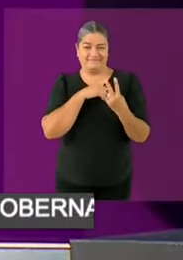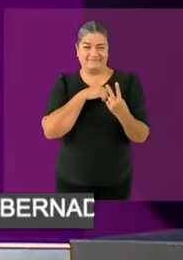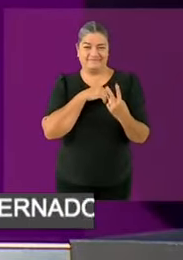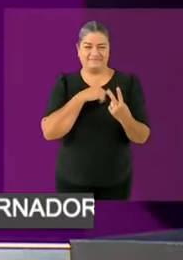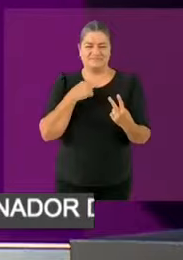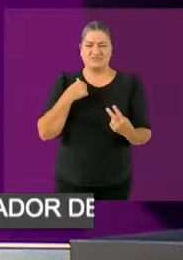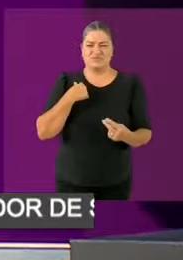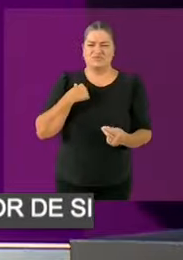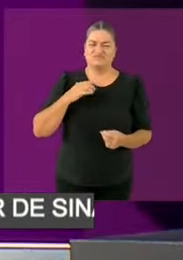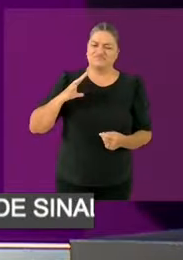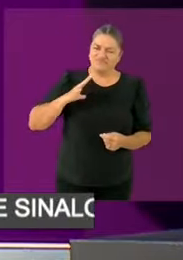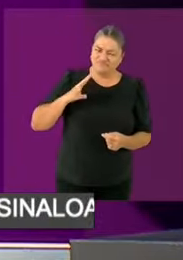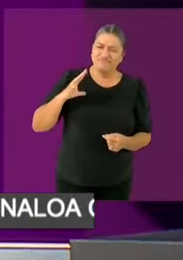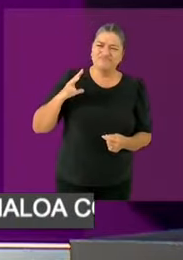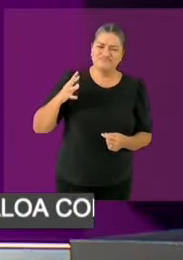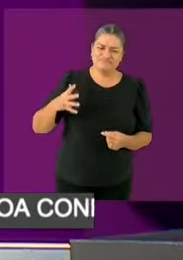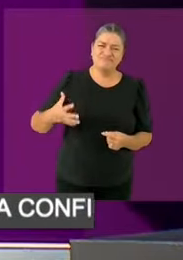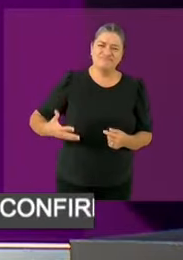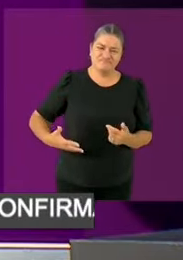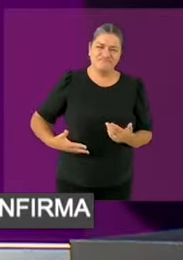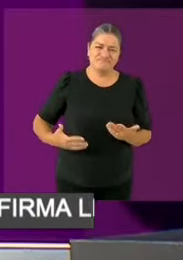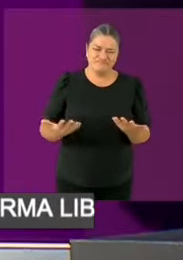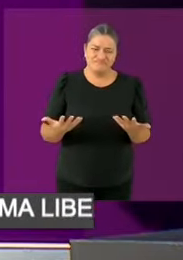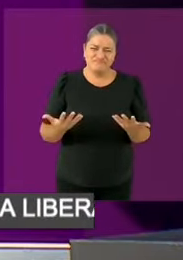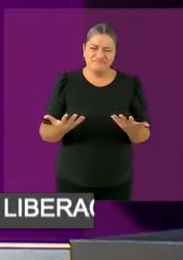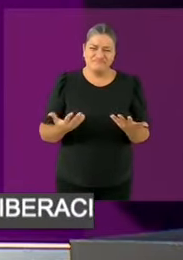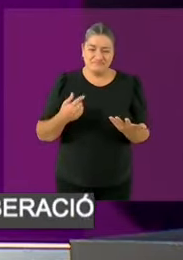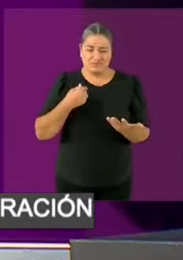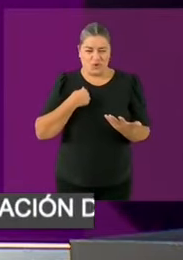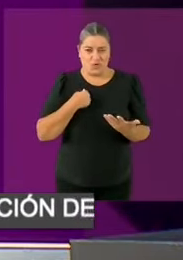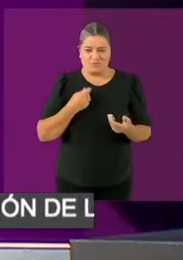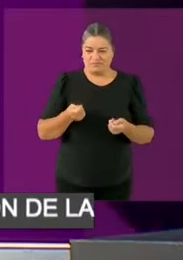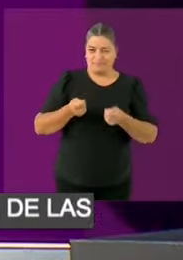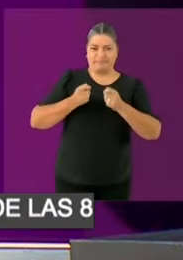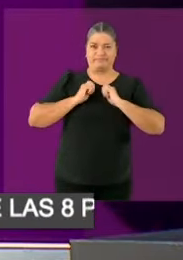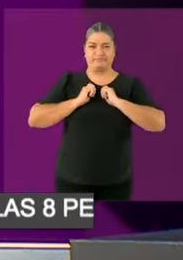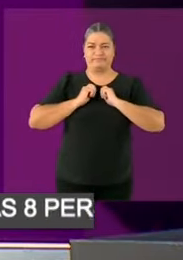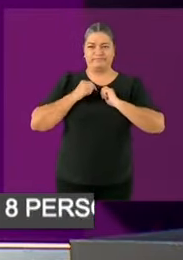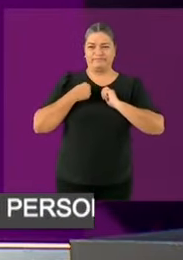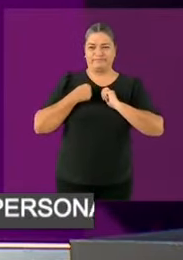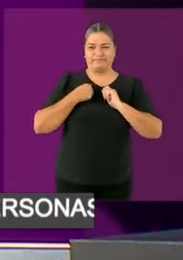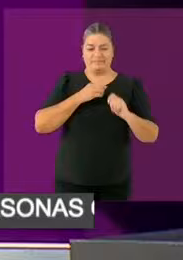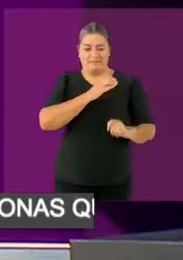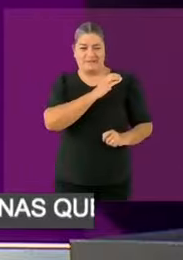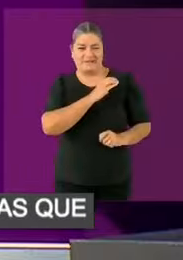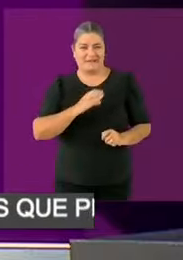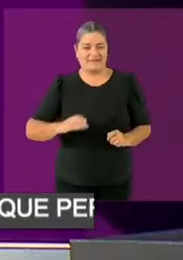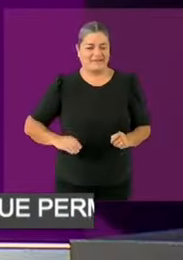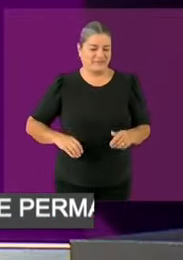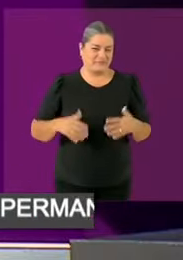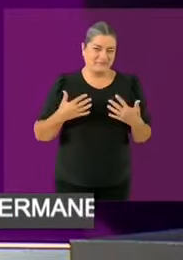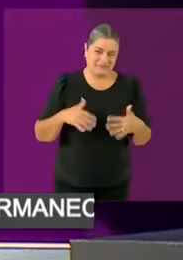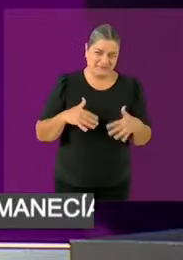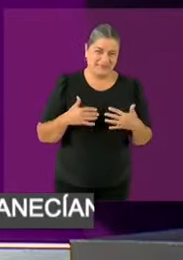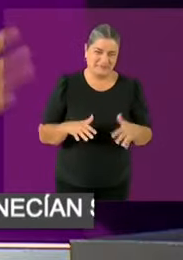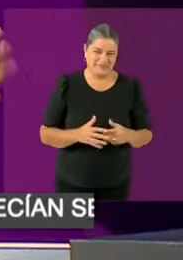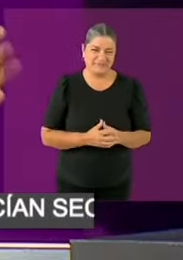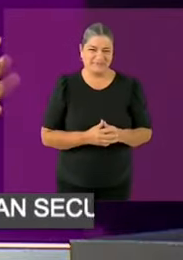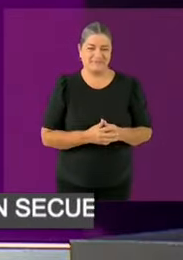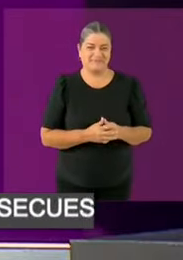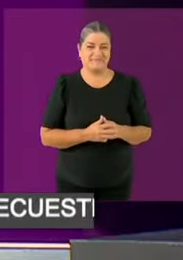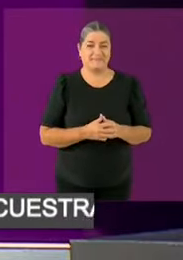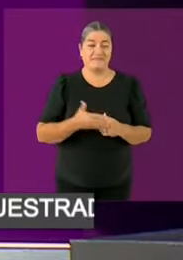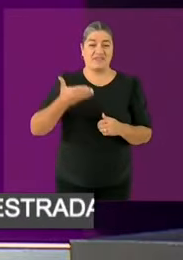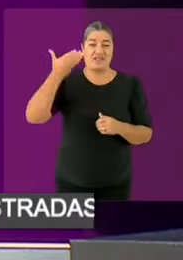ser el primer candidato de Movimiento Ciudadano a la presidencia de la República. Y por supuesto que no, que no solo hay dos visiones de país. Aunque las